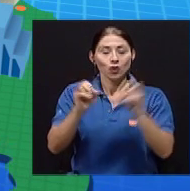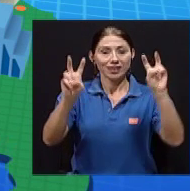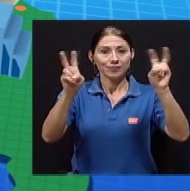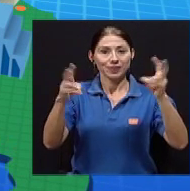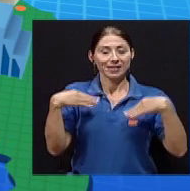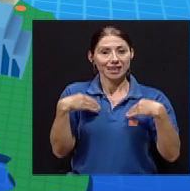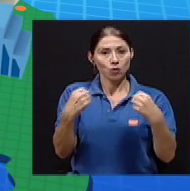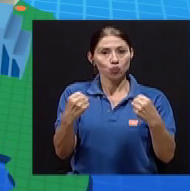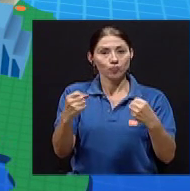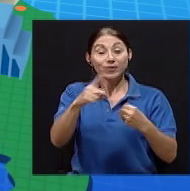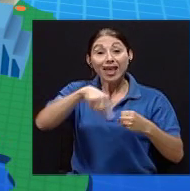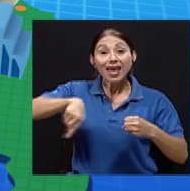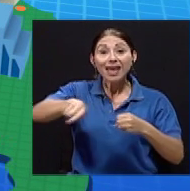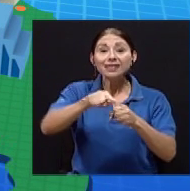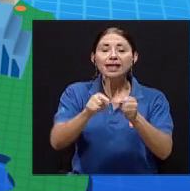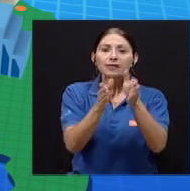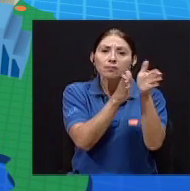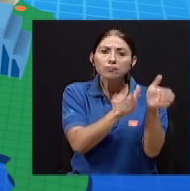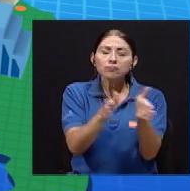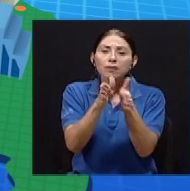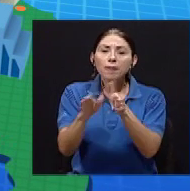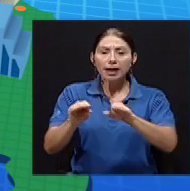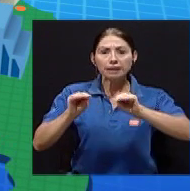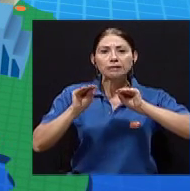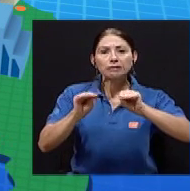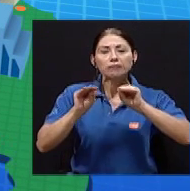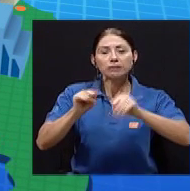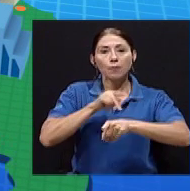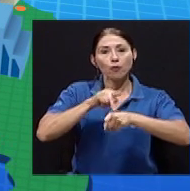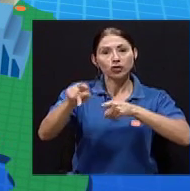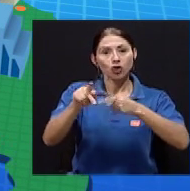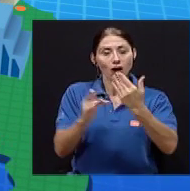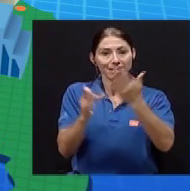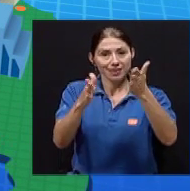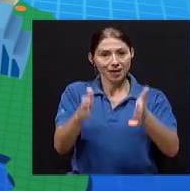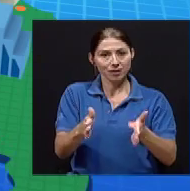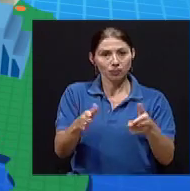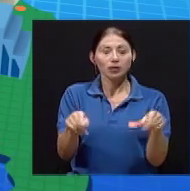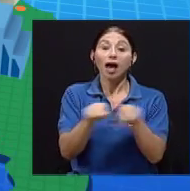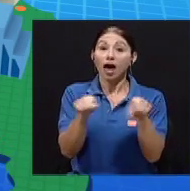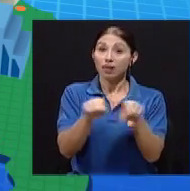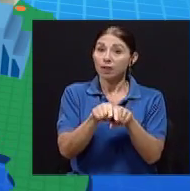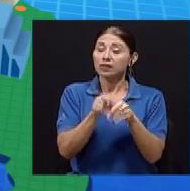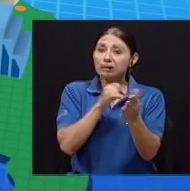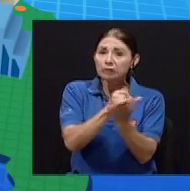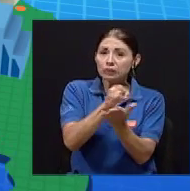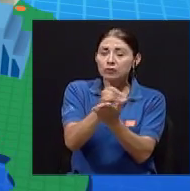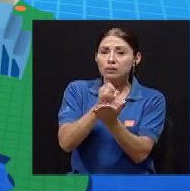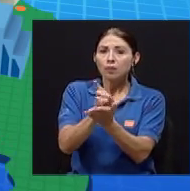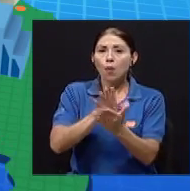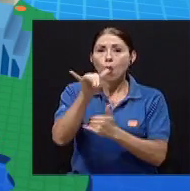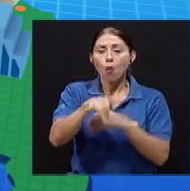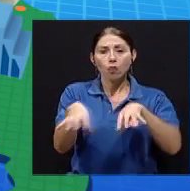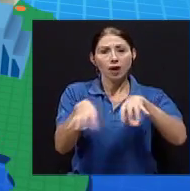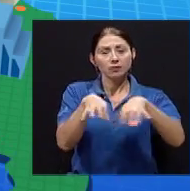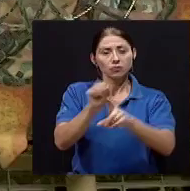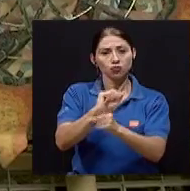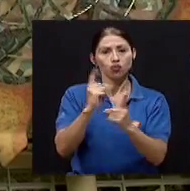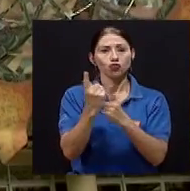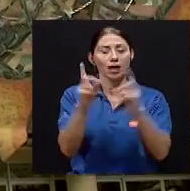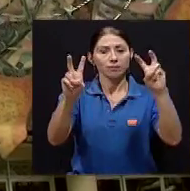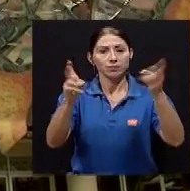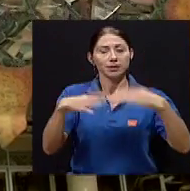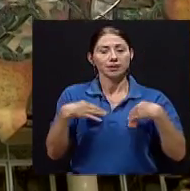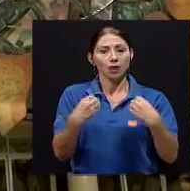instituciones del área de la salud. Estas se encargan de formar y capacitar a profesionales y técnicos, además de realizar investigaciones y